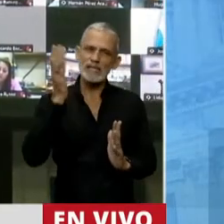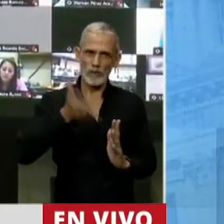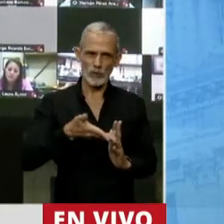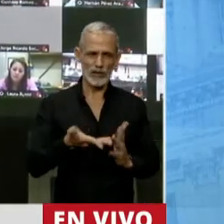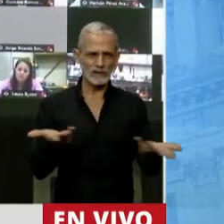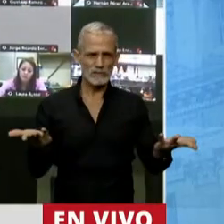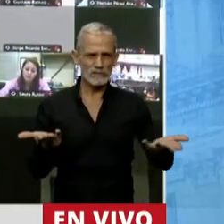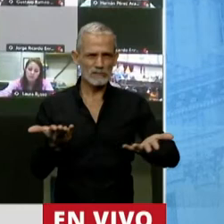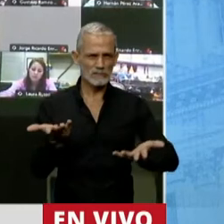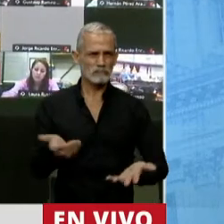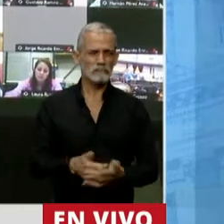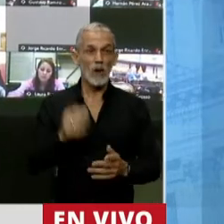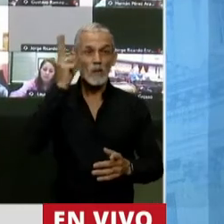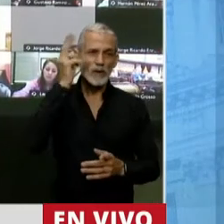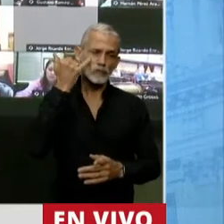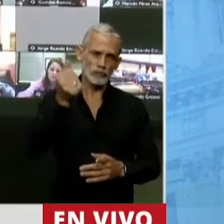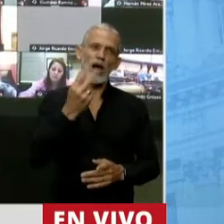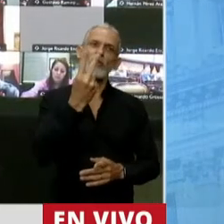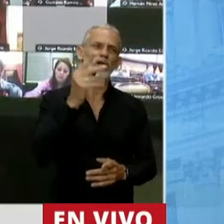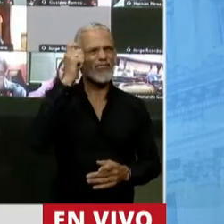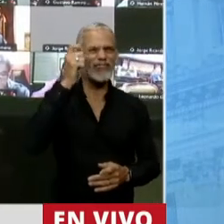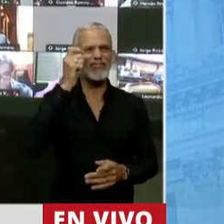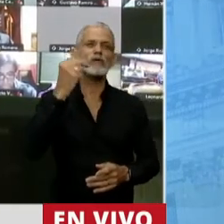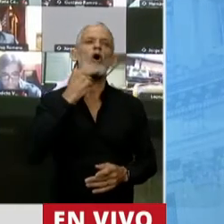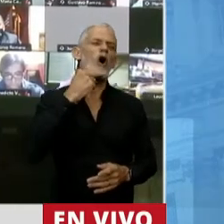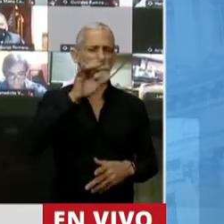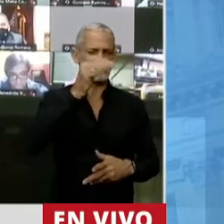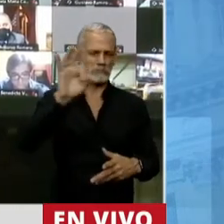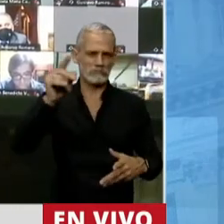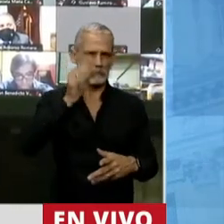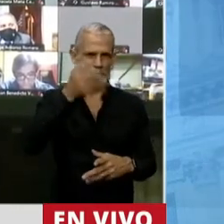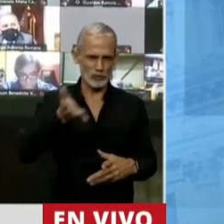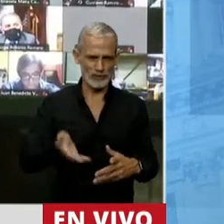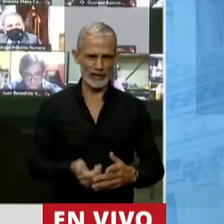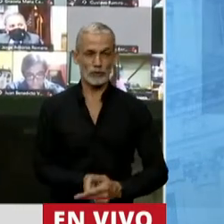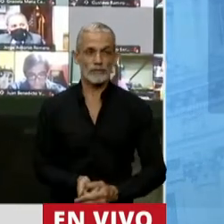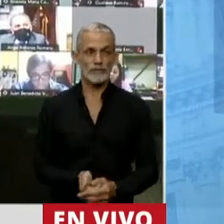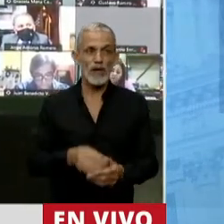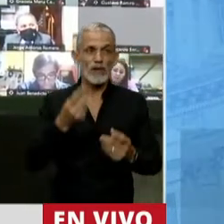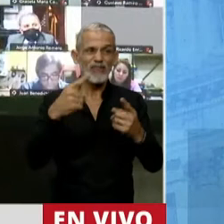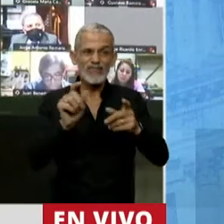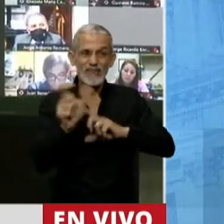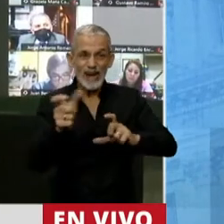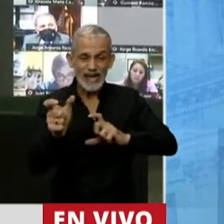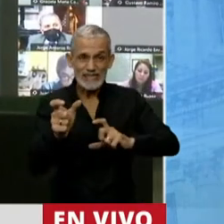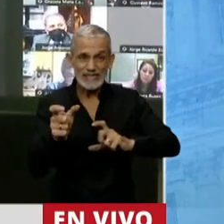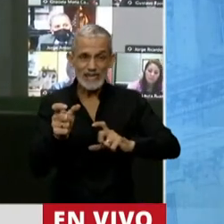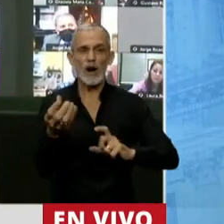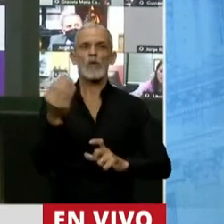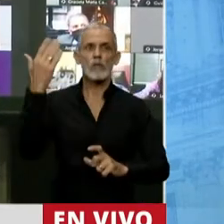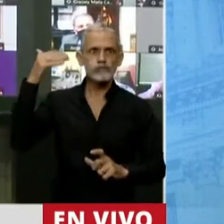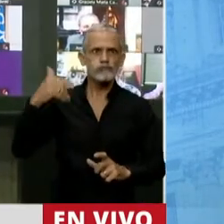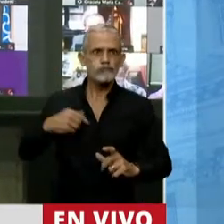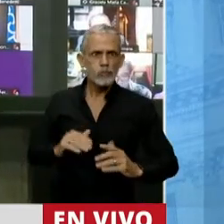un solo dígito. Perú ya va con dos dígitos, porque va al 11 y pico por ciento. Pero una diferencia, nosotros hace